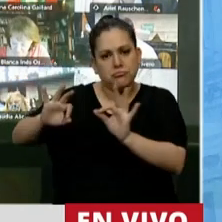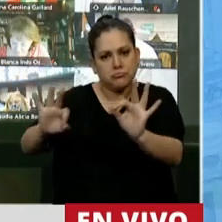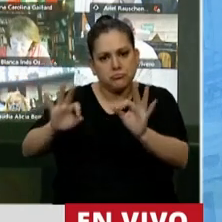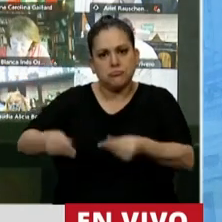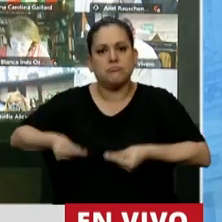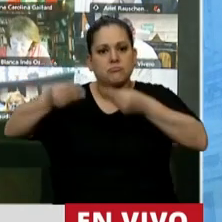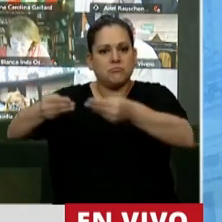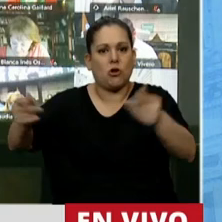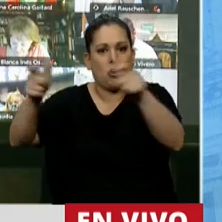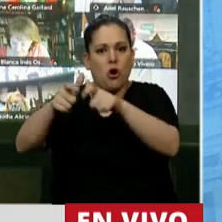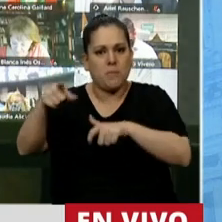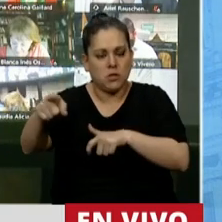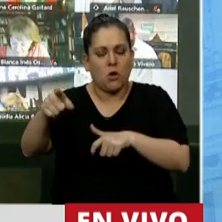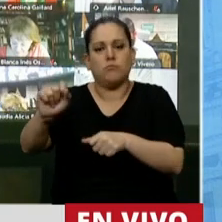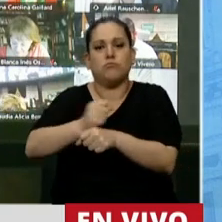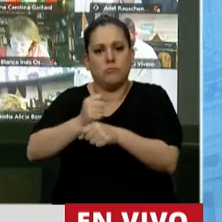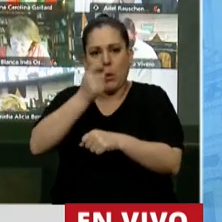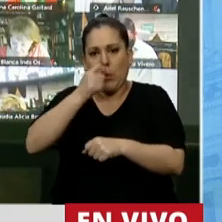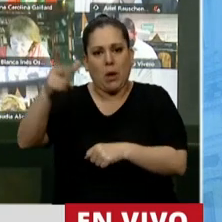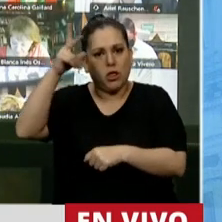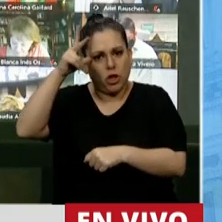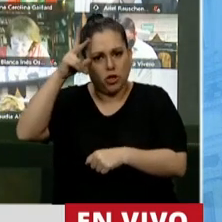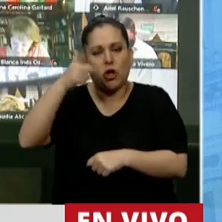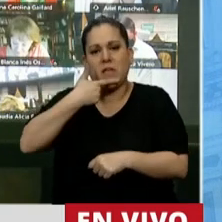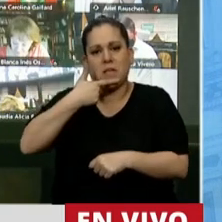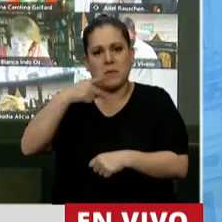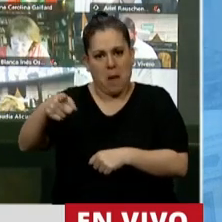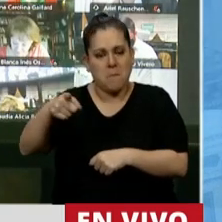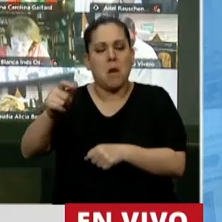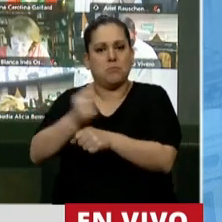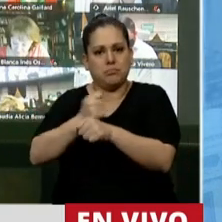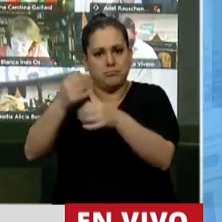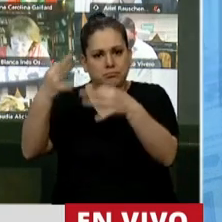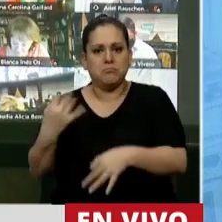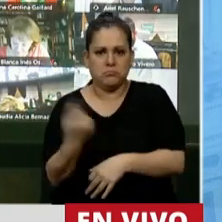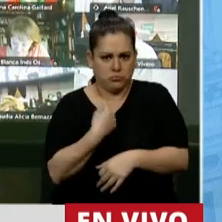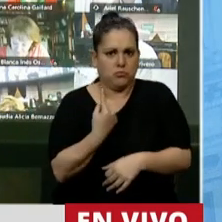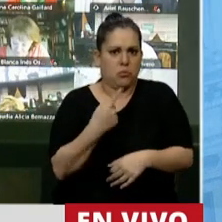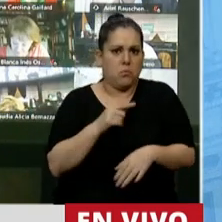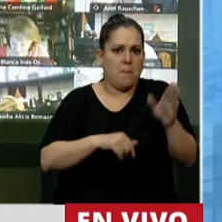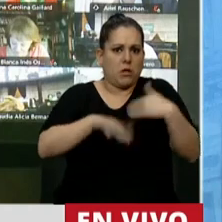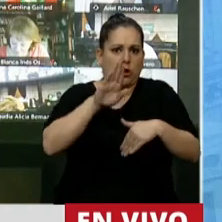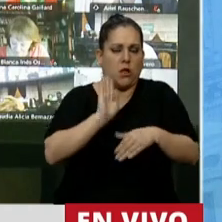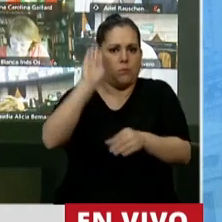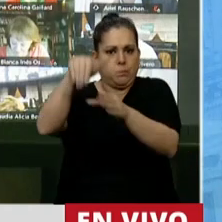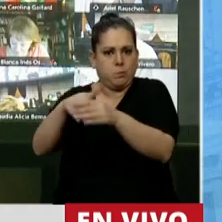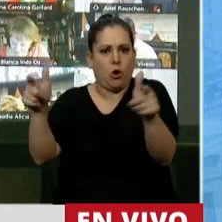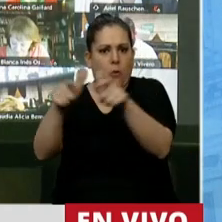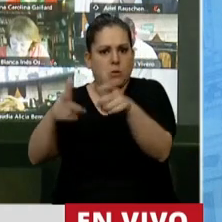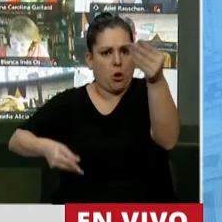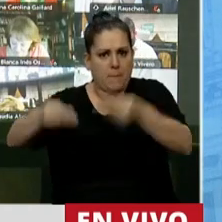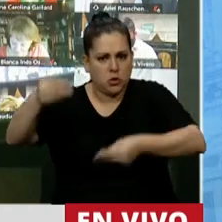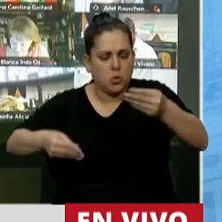Tuvo dictamen el 28 del 9, y acá muchos integramos la comisión de presupuesto, y el tono